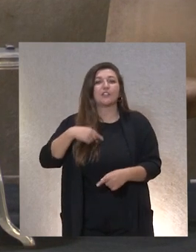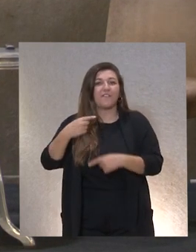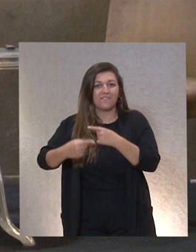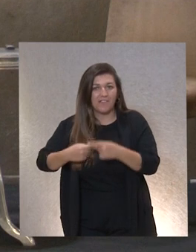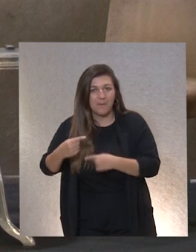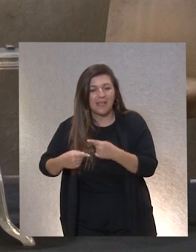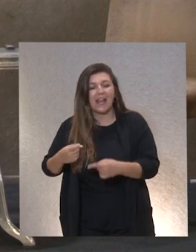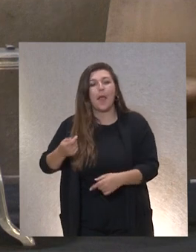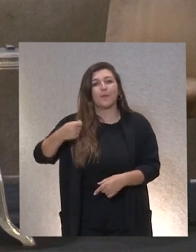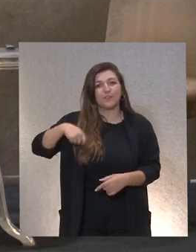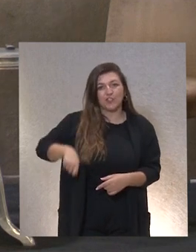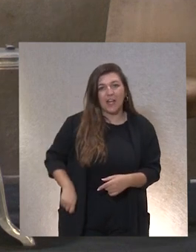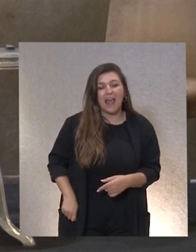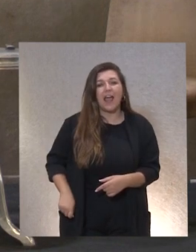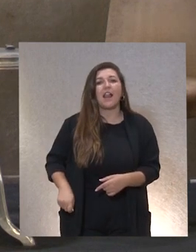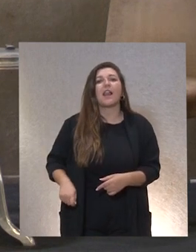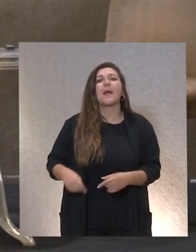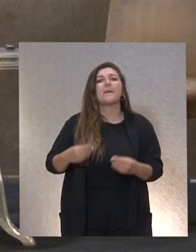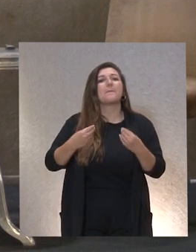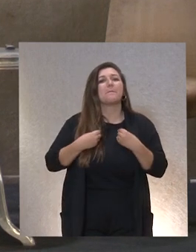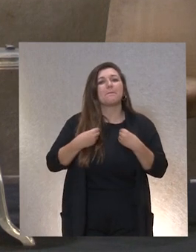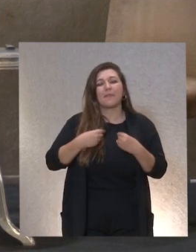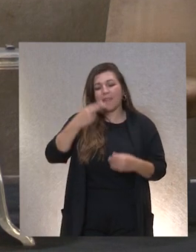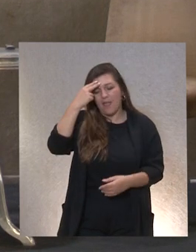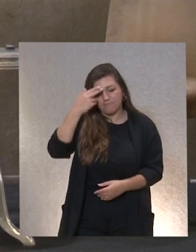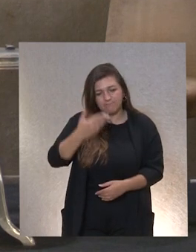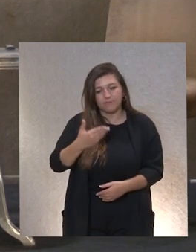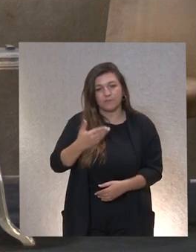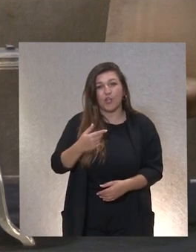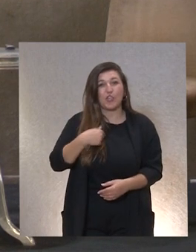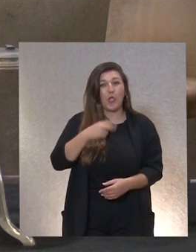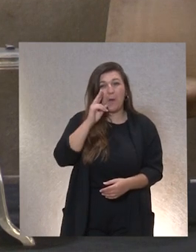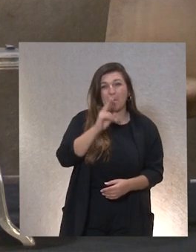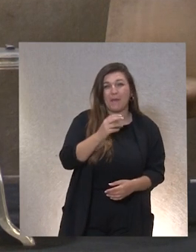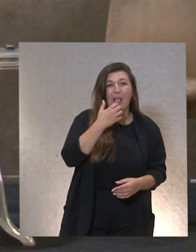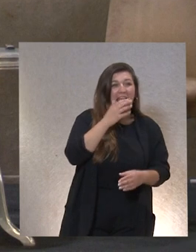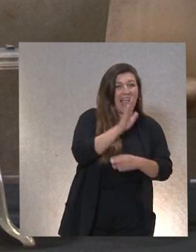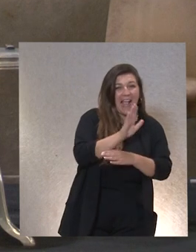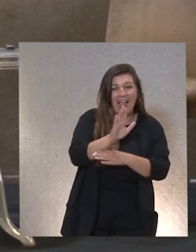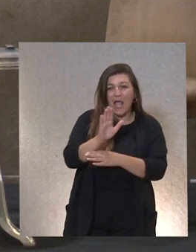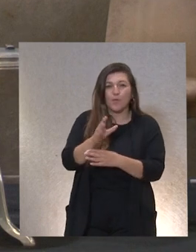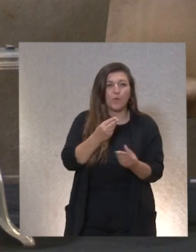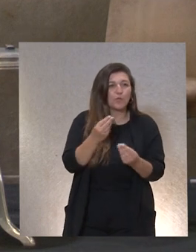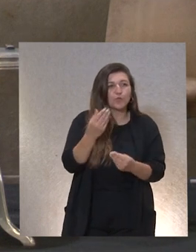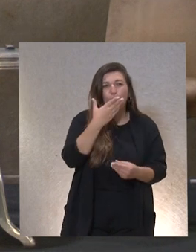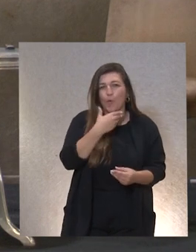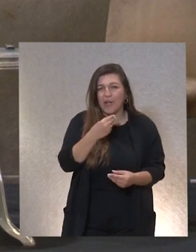y profesionales puedan tener una vida digna yo he visto tantos ejemplos tan bonitos y he aprendido tanto de los ponentes